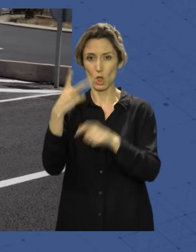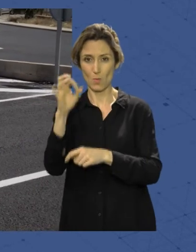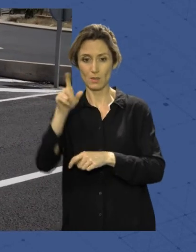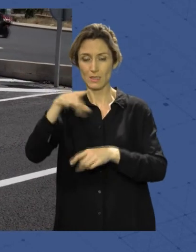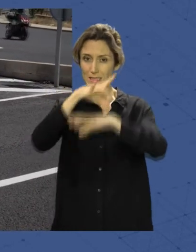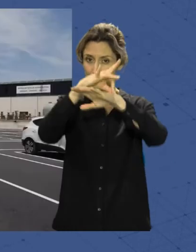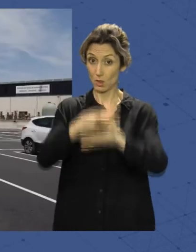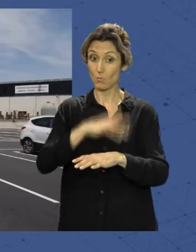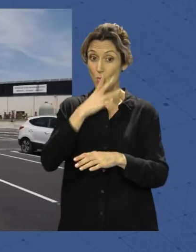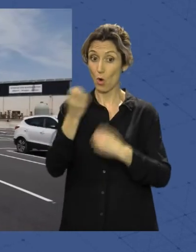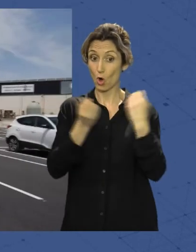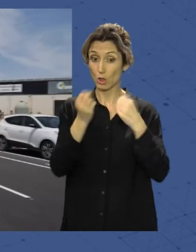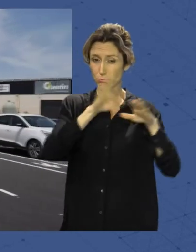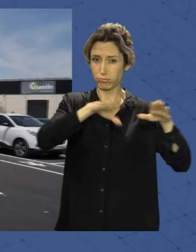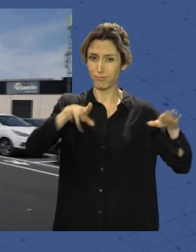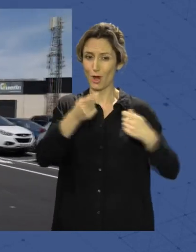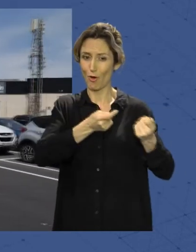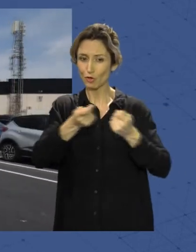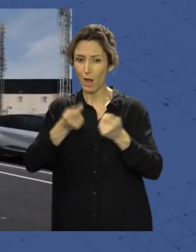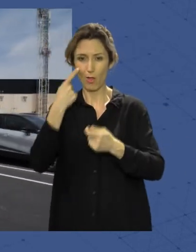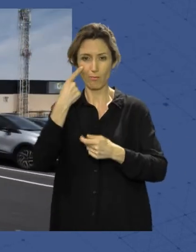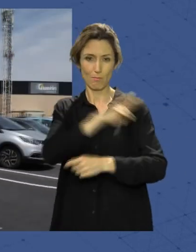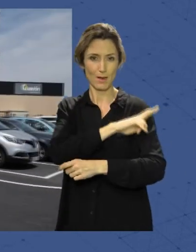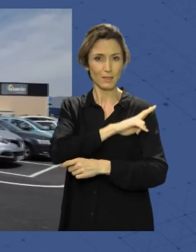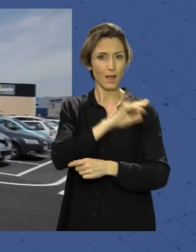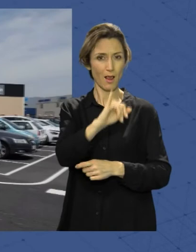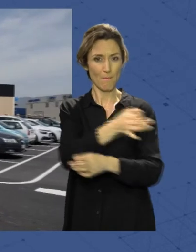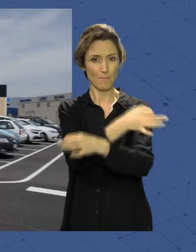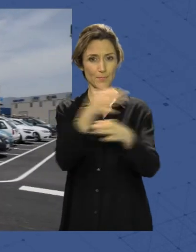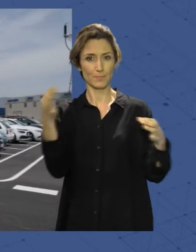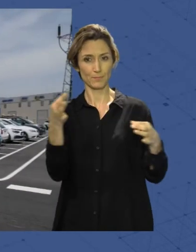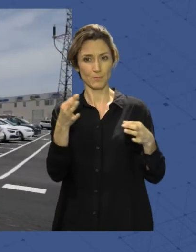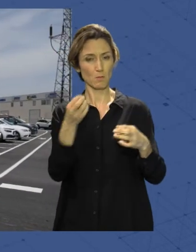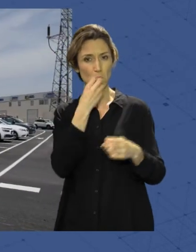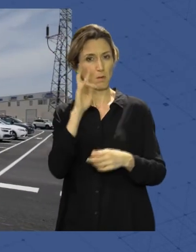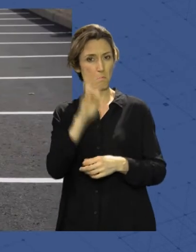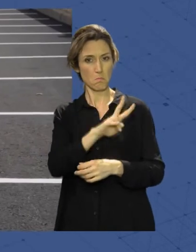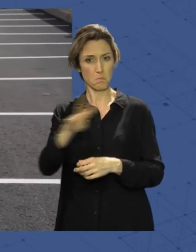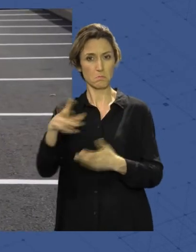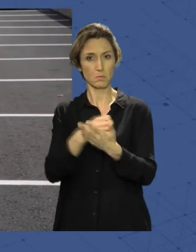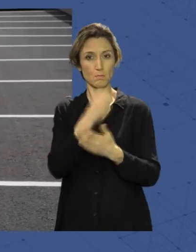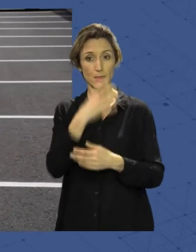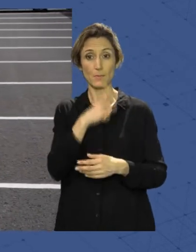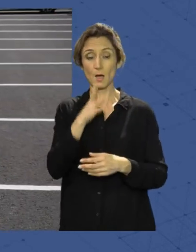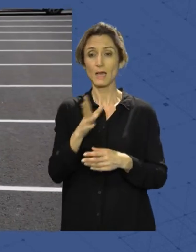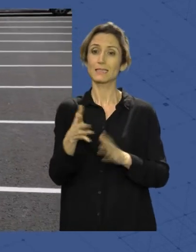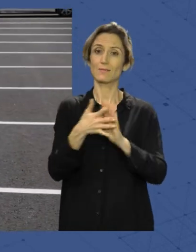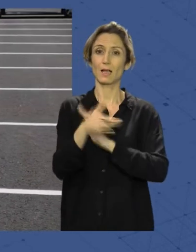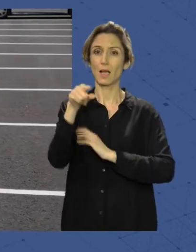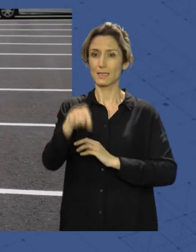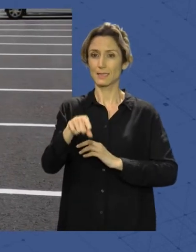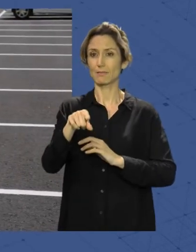también porque los vehículos están controlados están perfectamente visibles y que viene a descentrar uno de los